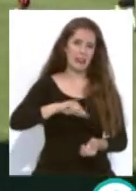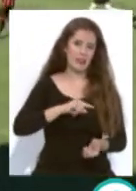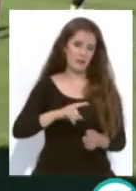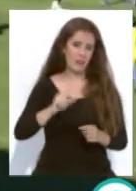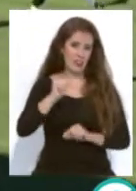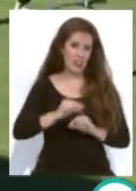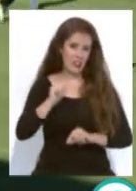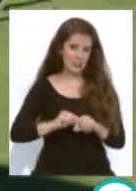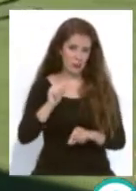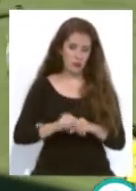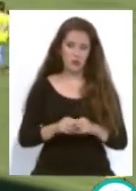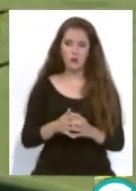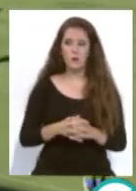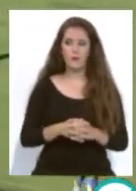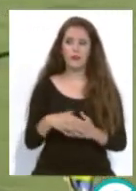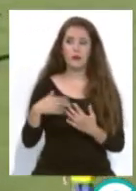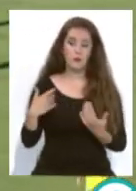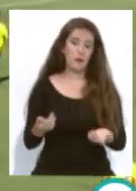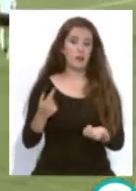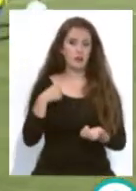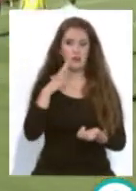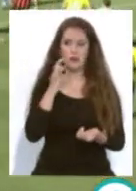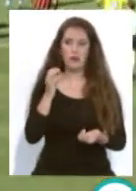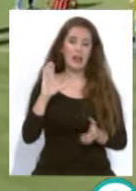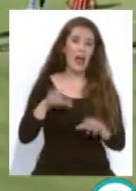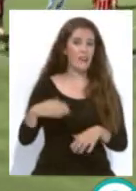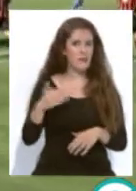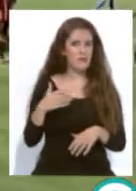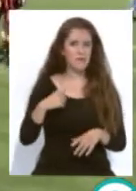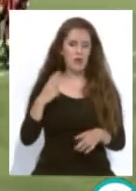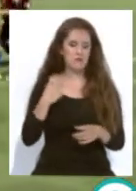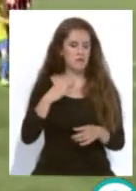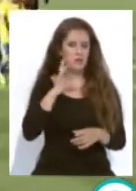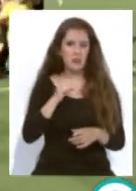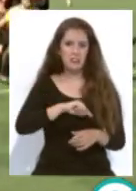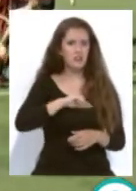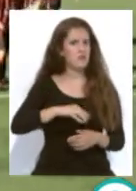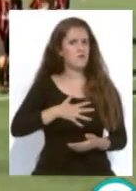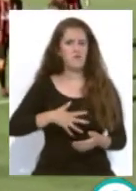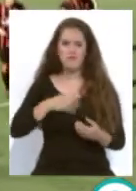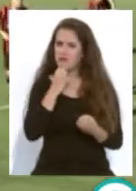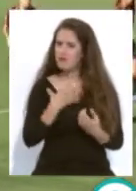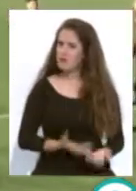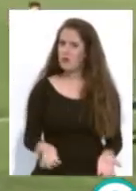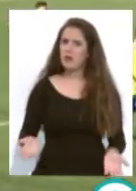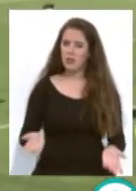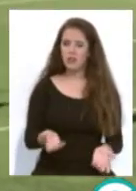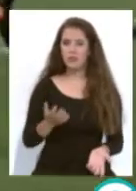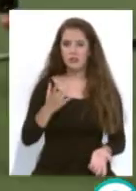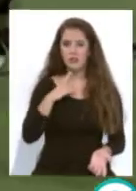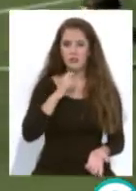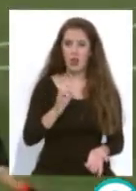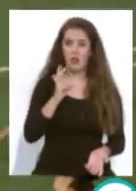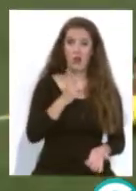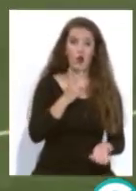pegamos contigo en eso, la sensación que me llevo es de un KB que se encontró muy muy bien y con unión vieira que la verdad que pasar dos